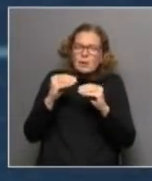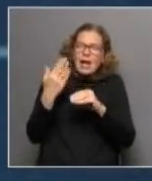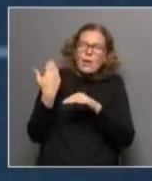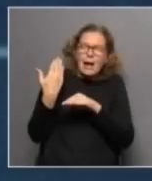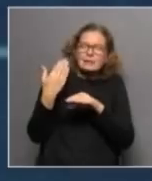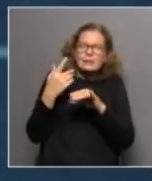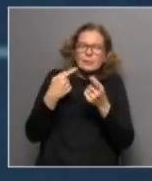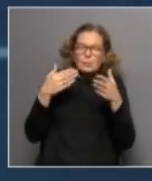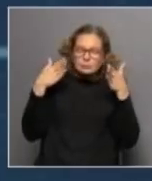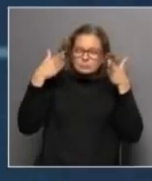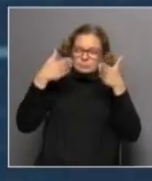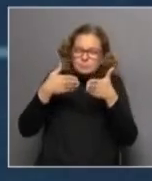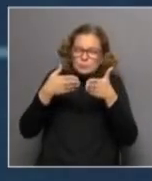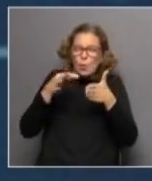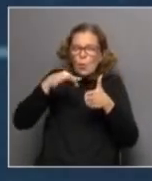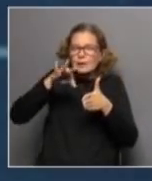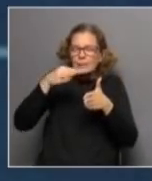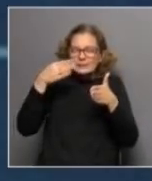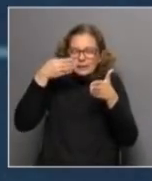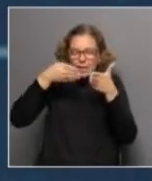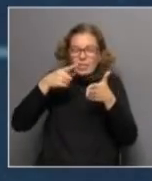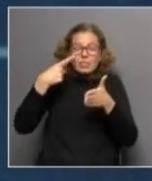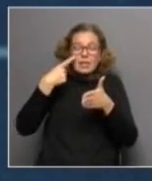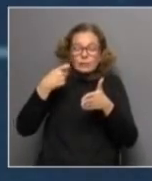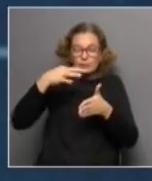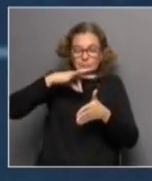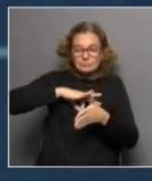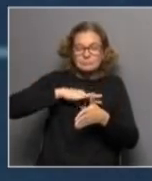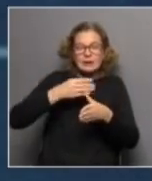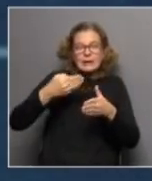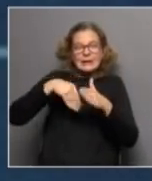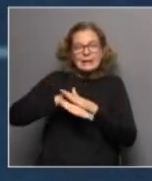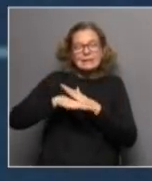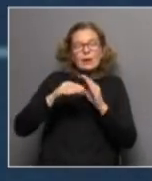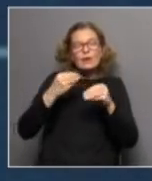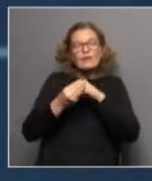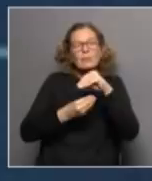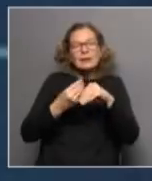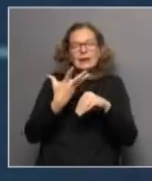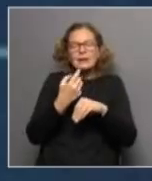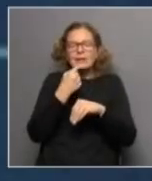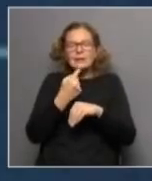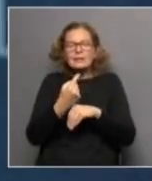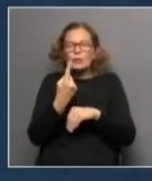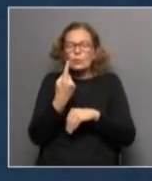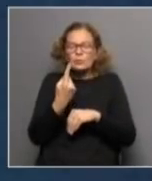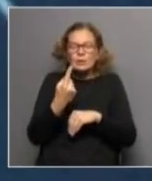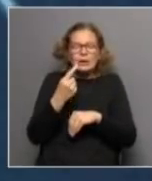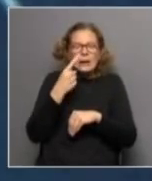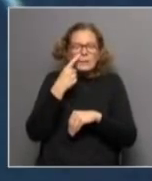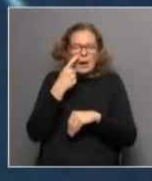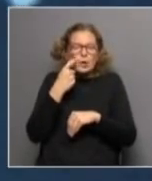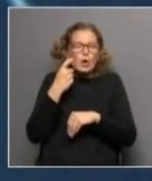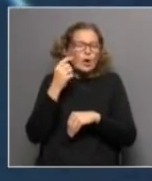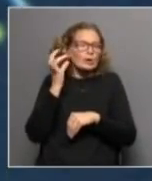ocasiones, para no centrarse únicamente en los ingresos de dinero que recibe una familia. Pero, ¿qué se considera para decir que un niño, una niña o un